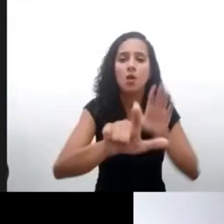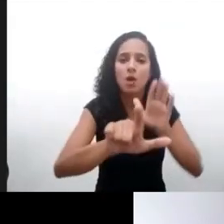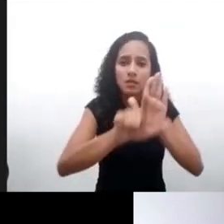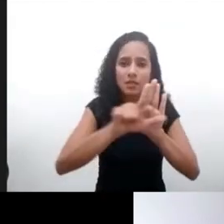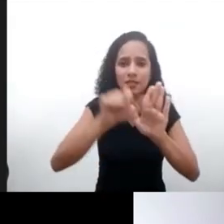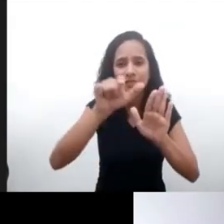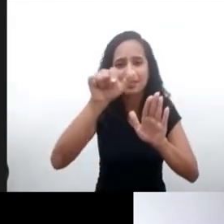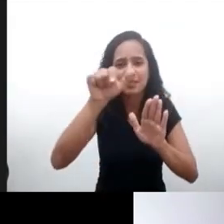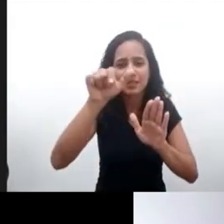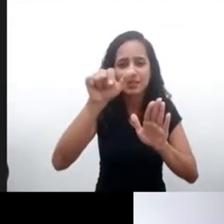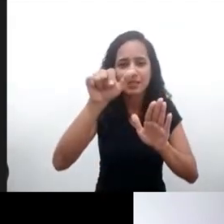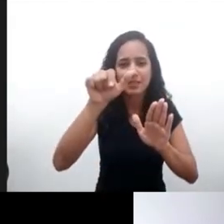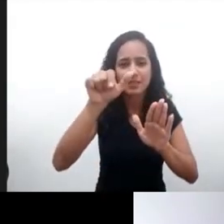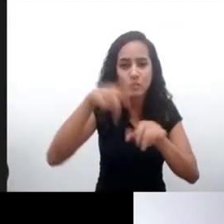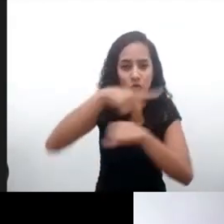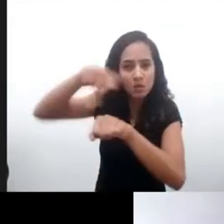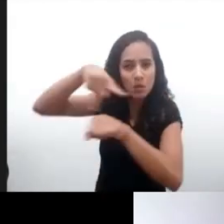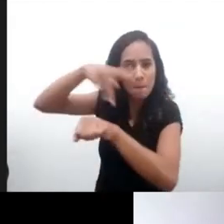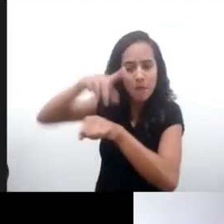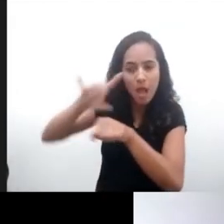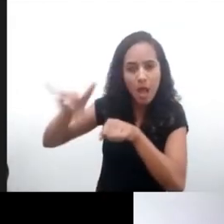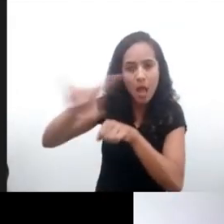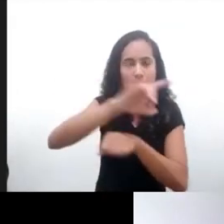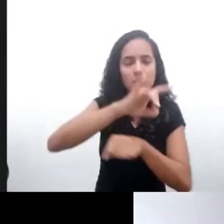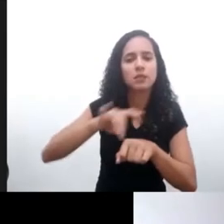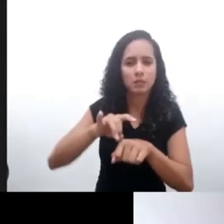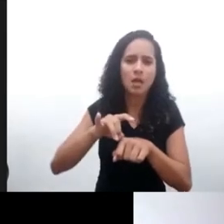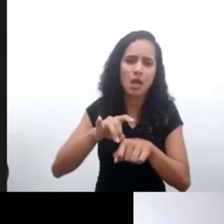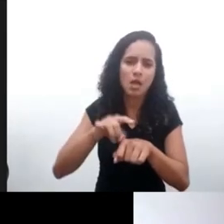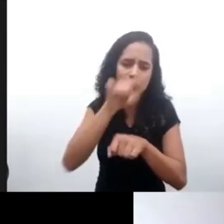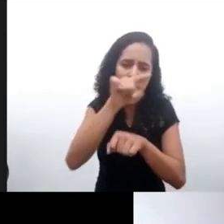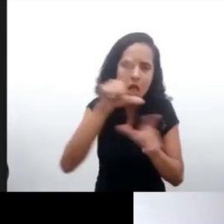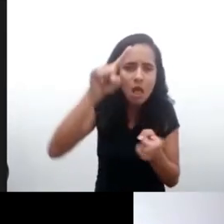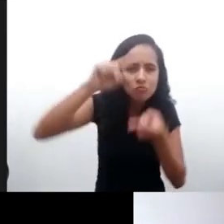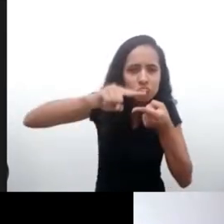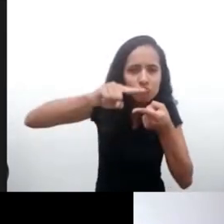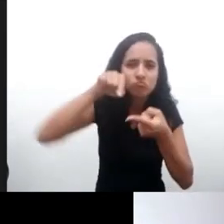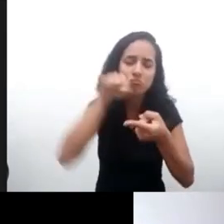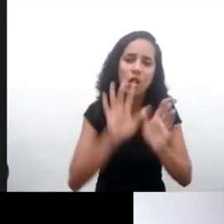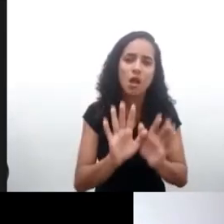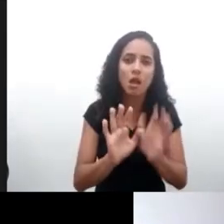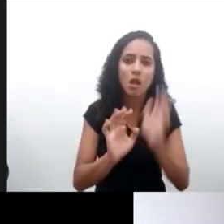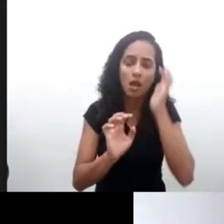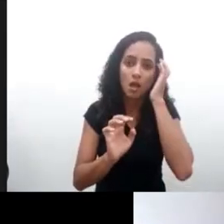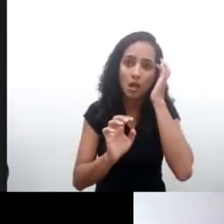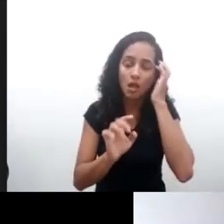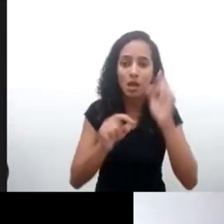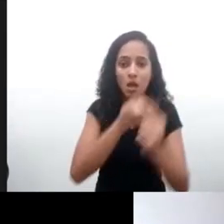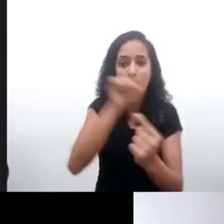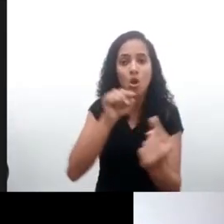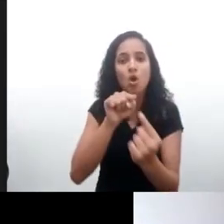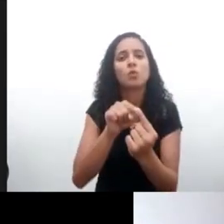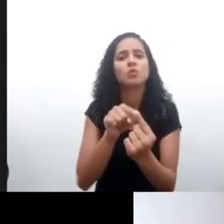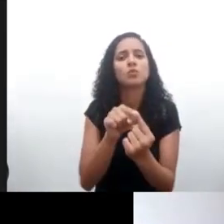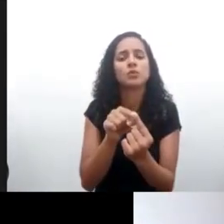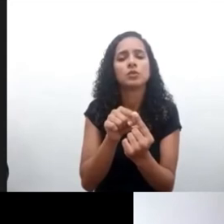ser bastante escuelta en estos temas, y también funciona como incentivo u obligación para que nuestros países actualicen la legislación en sintonía con los